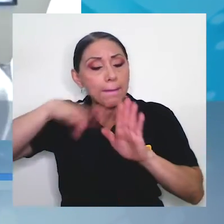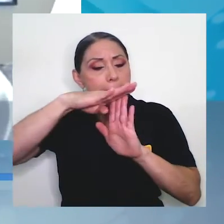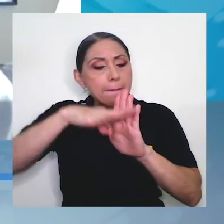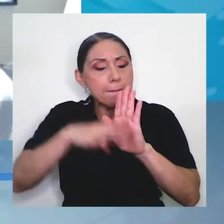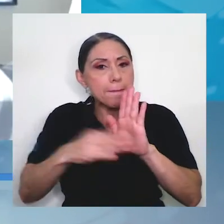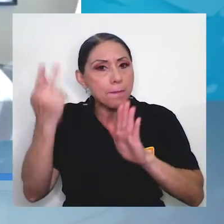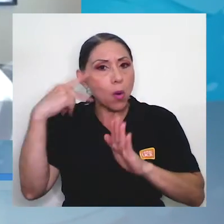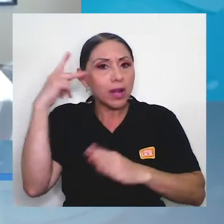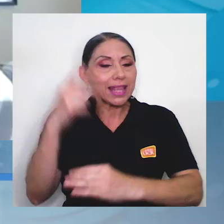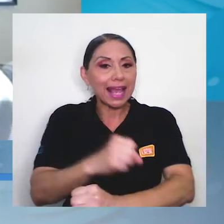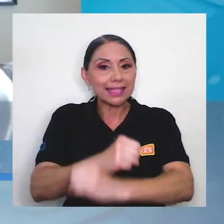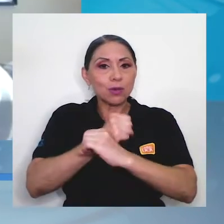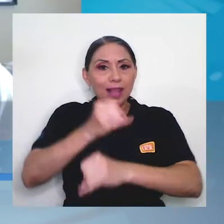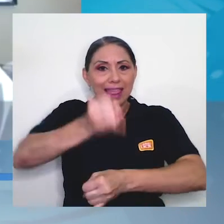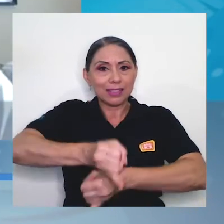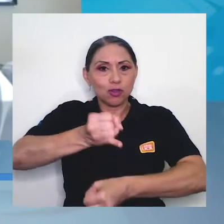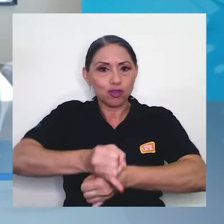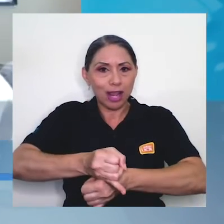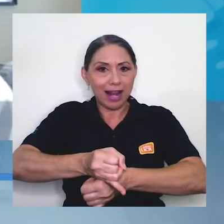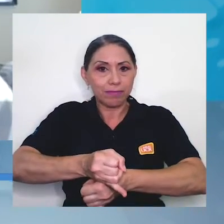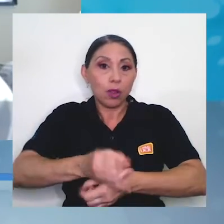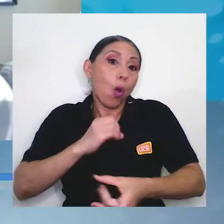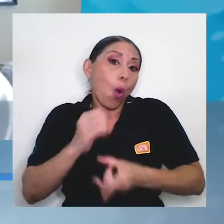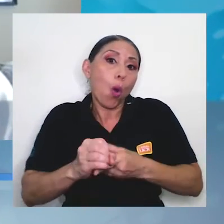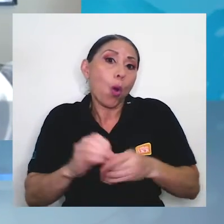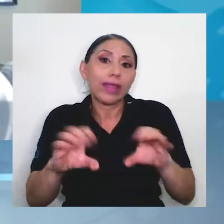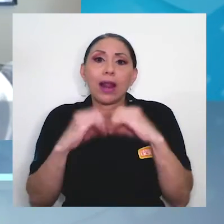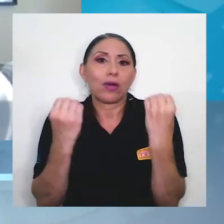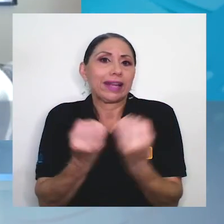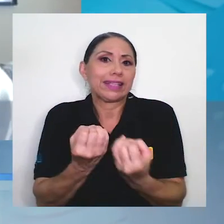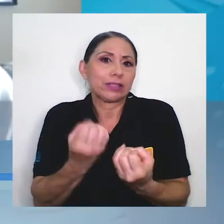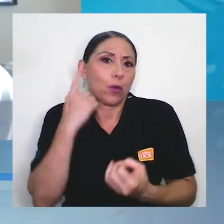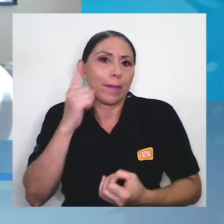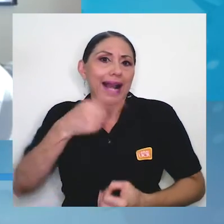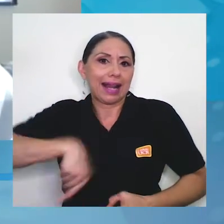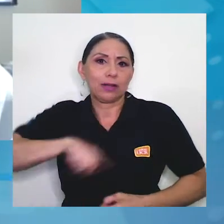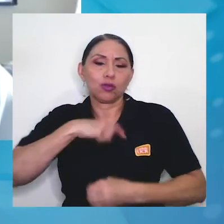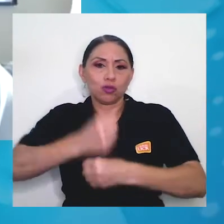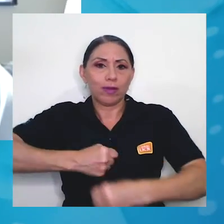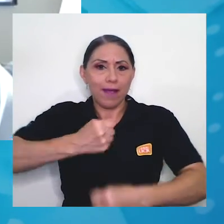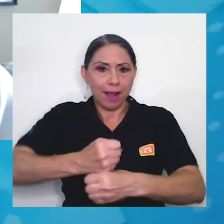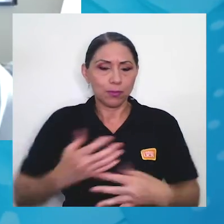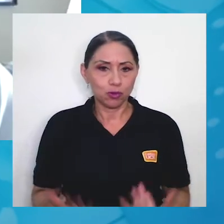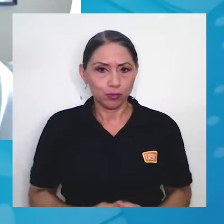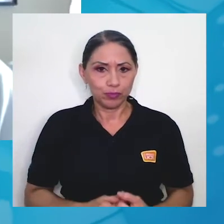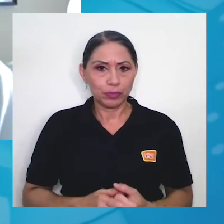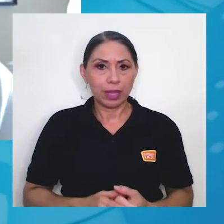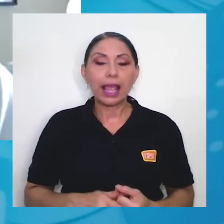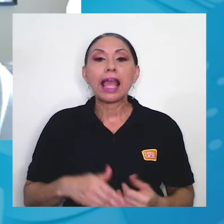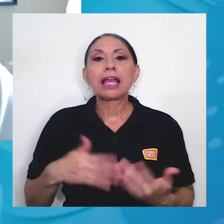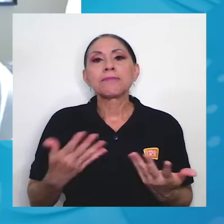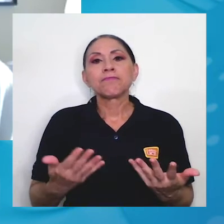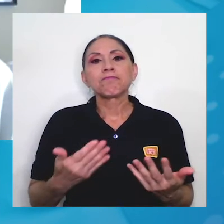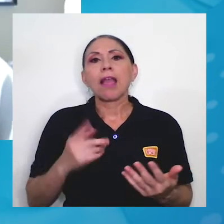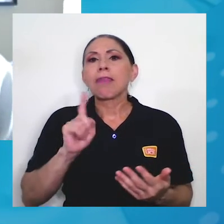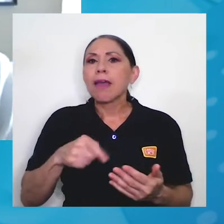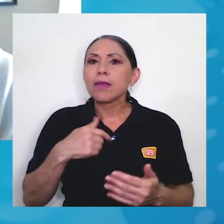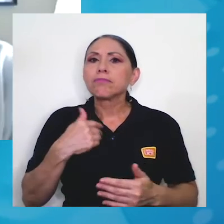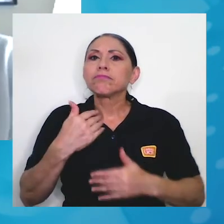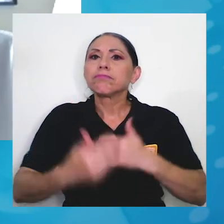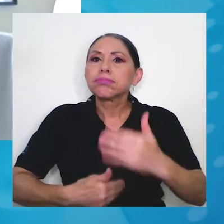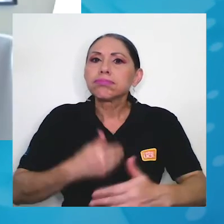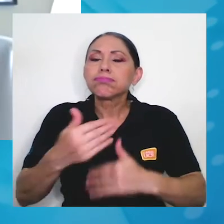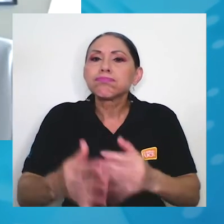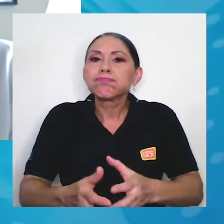o de la organización a la cual estamos trabajando, hay que ir agrandando, por decirlo así, el